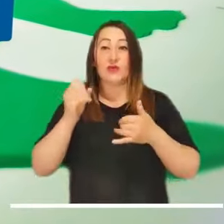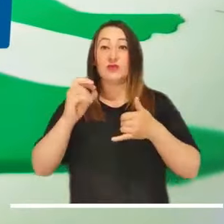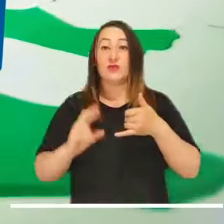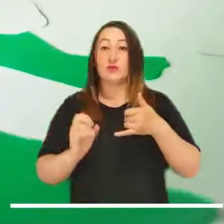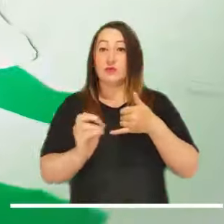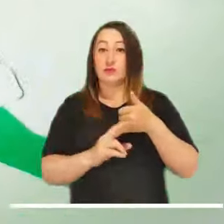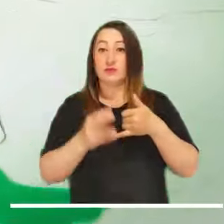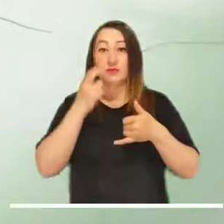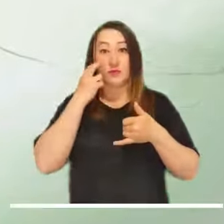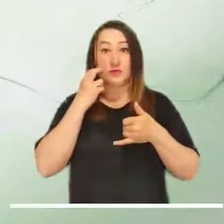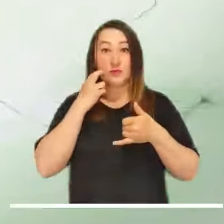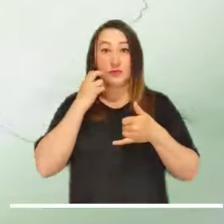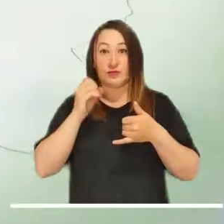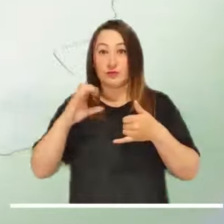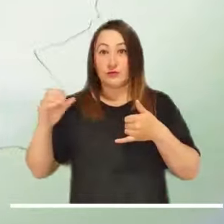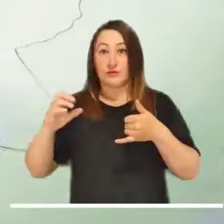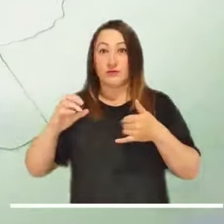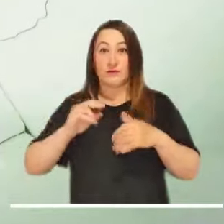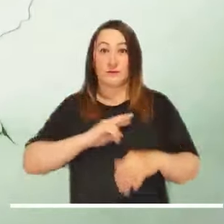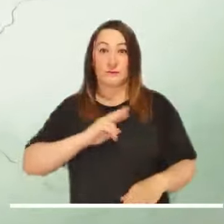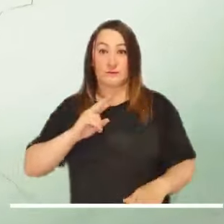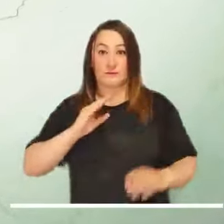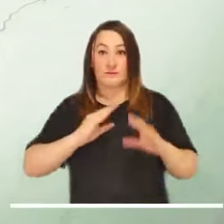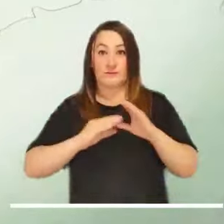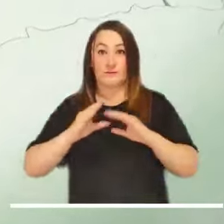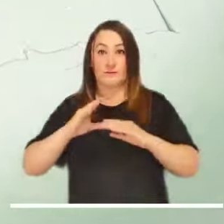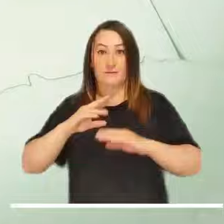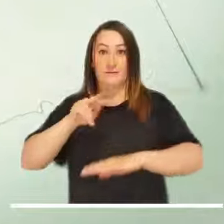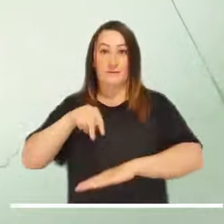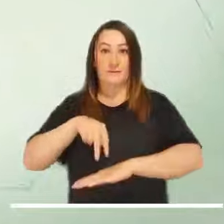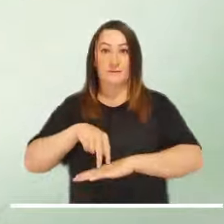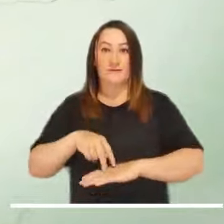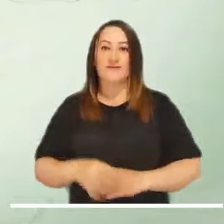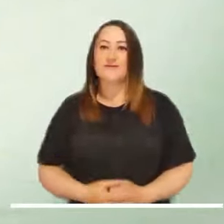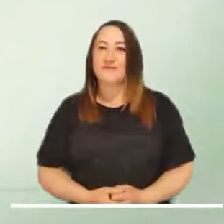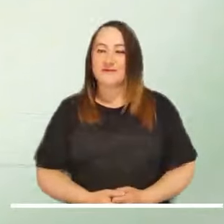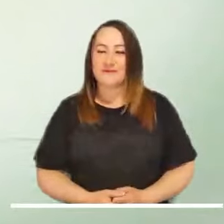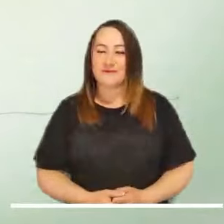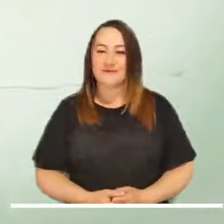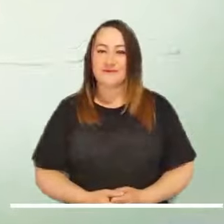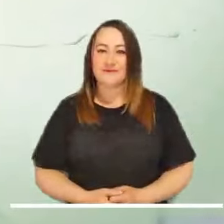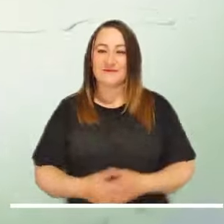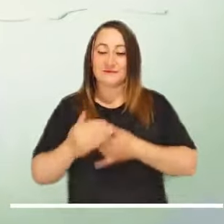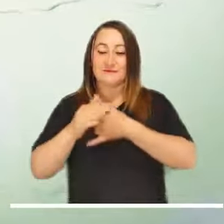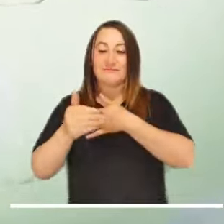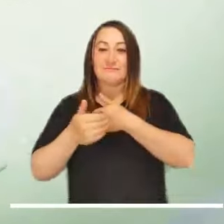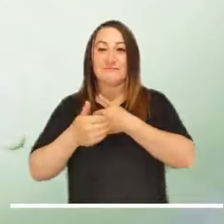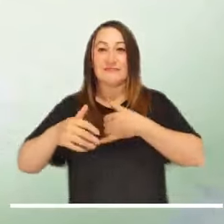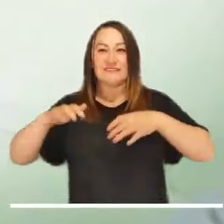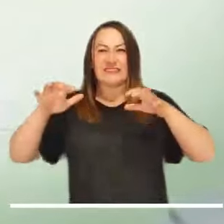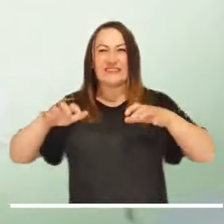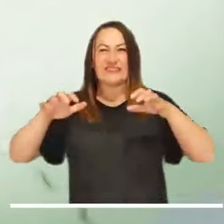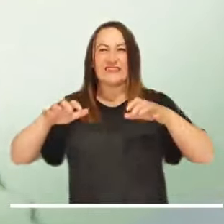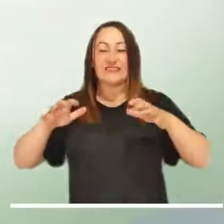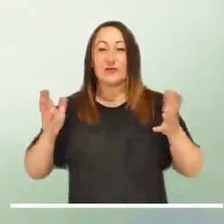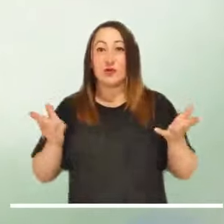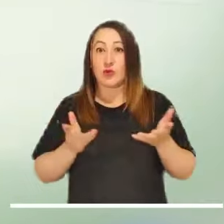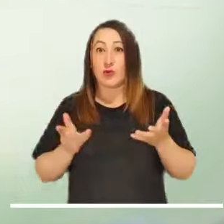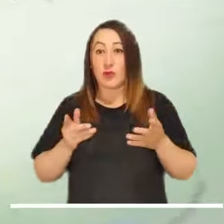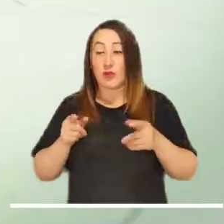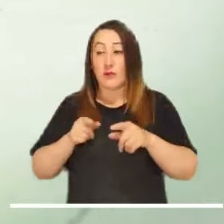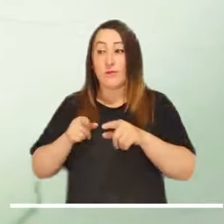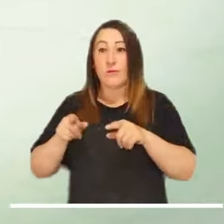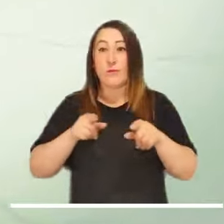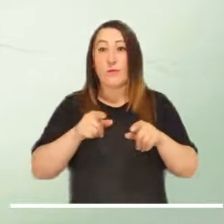el occidente de Valle del Cauca, Cauca y Nariño. La actividad lluviosa del centro del país se focalizaría en